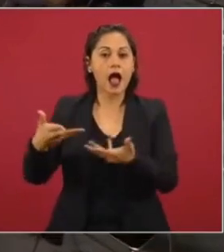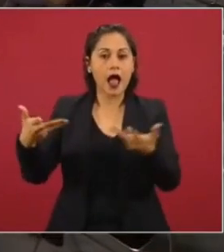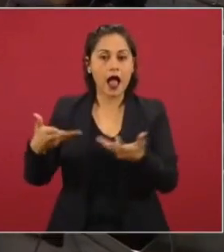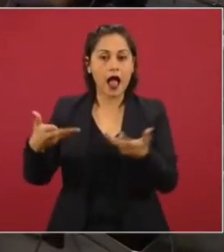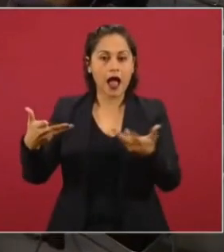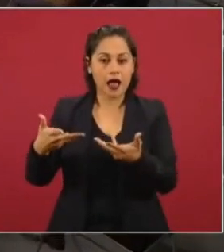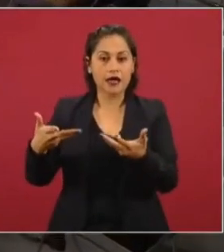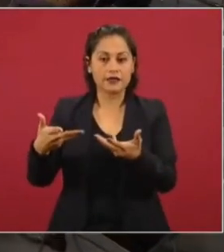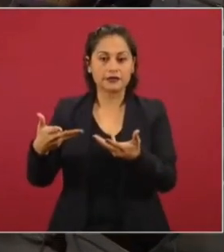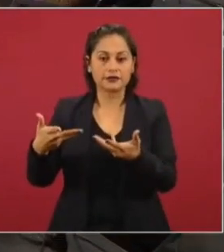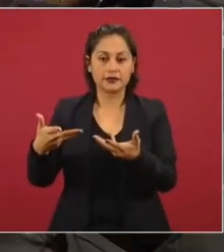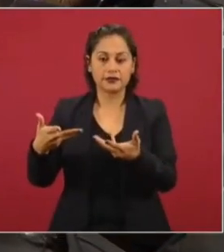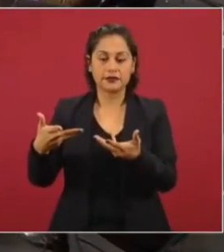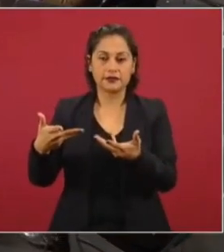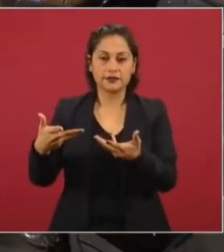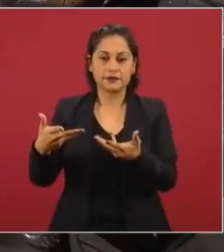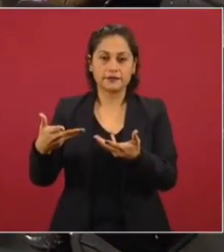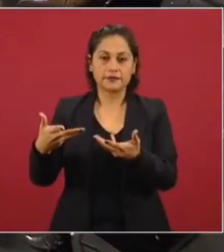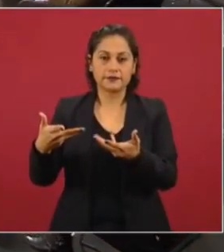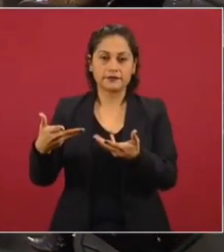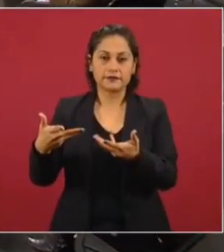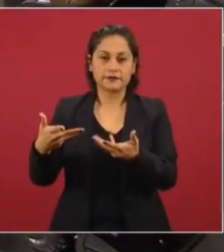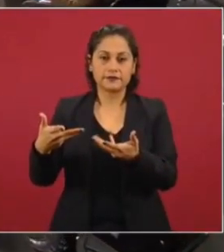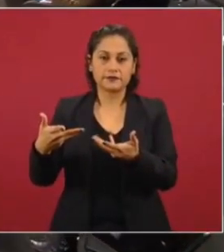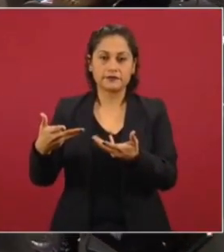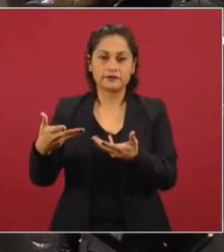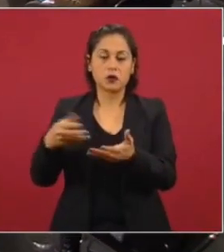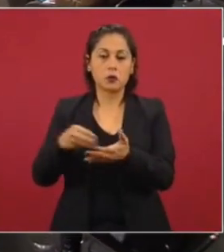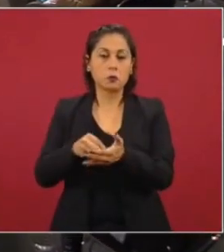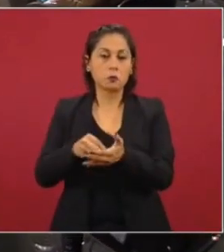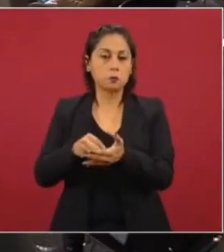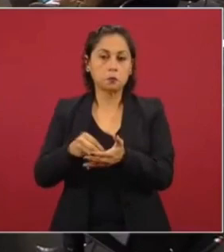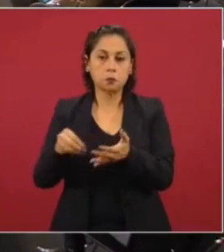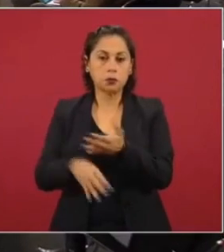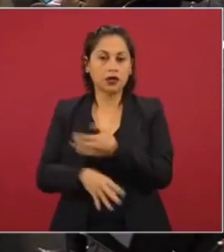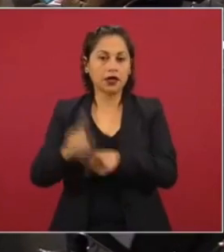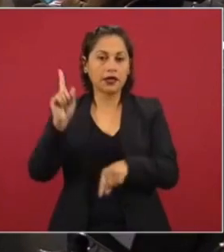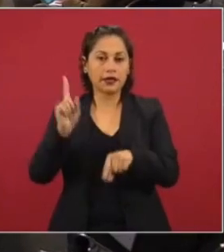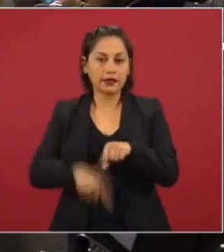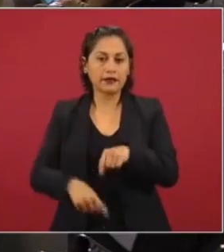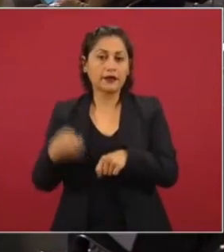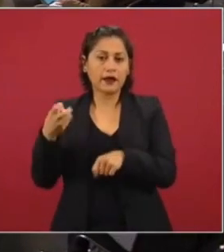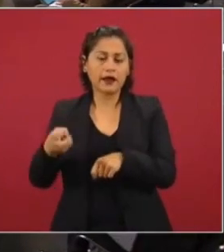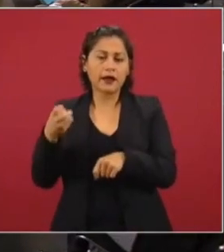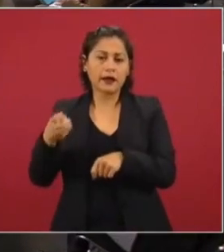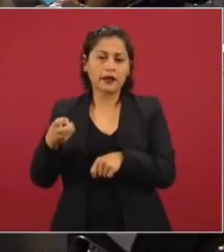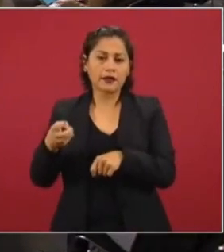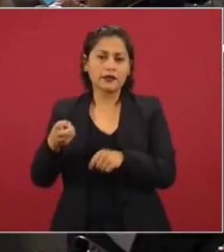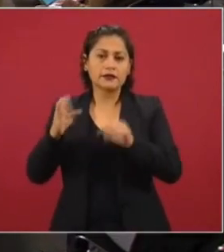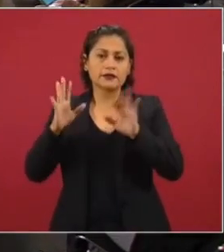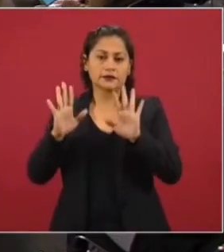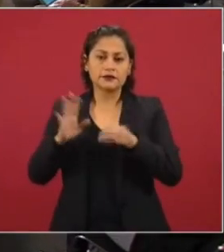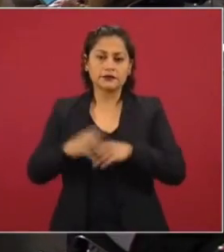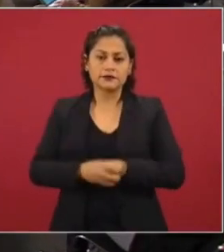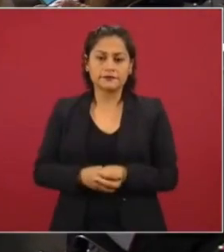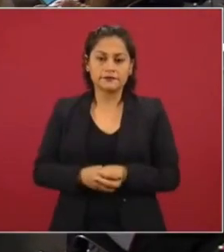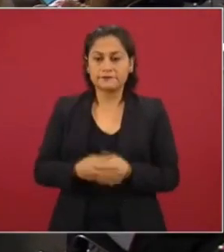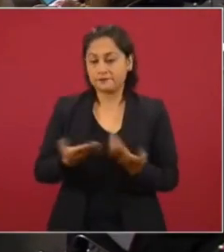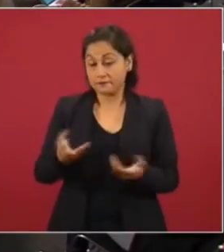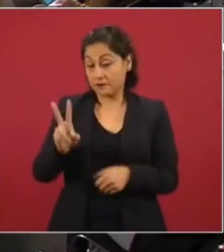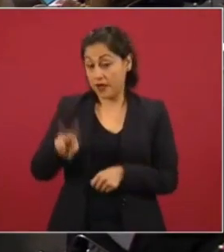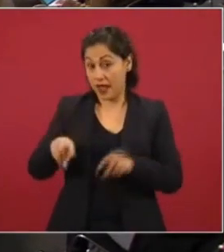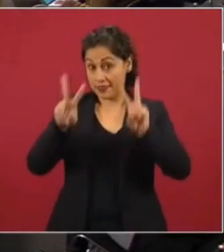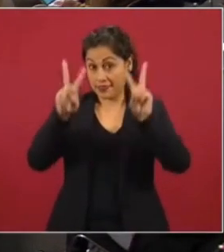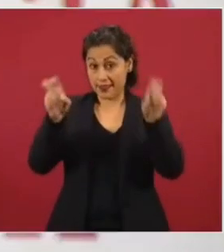en el que efectivamente se estipulaba o se apelaba a que hay una persecución política.